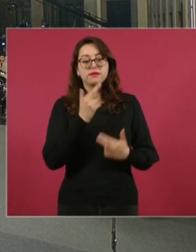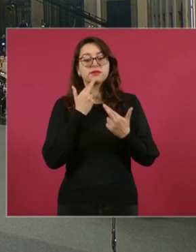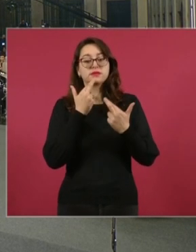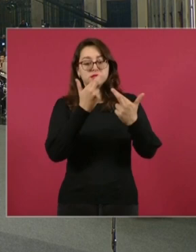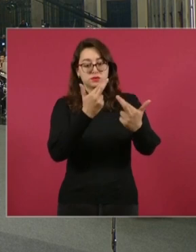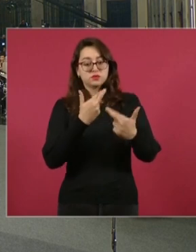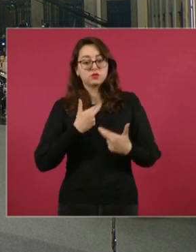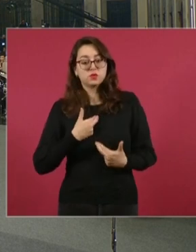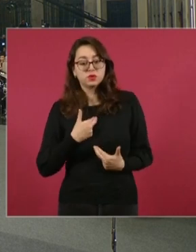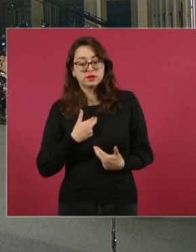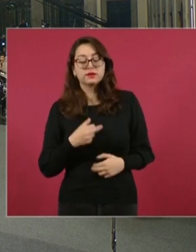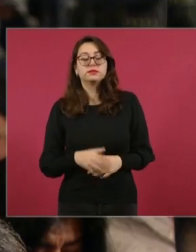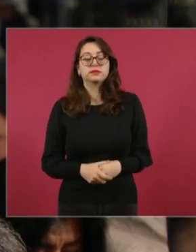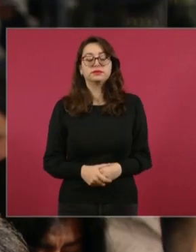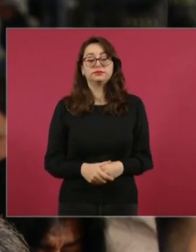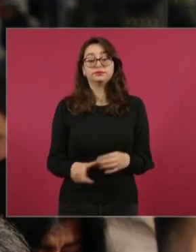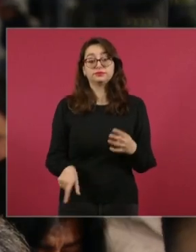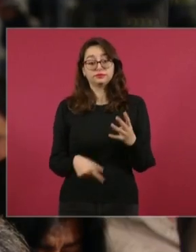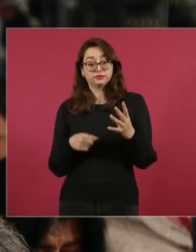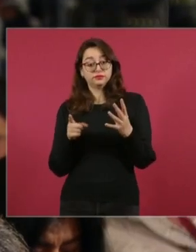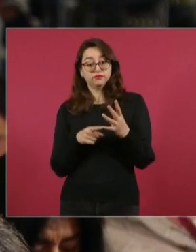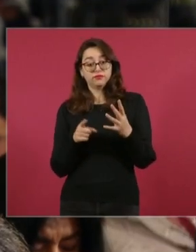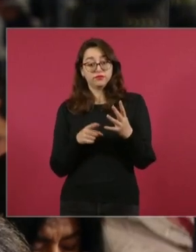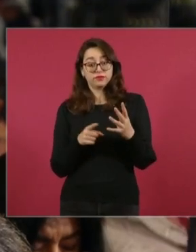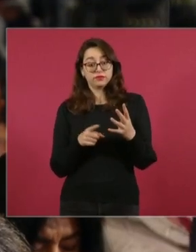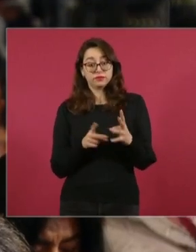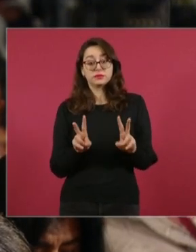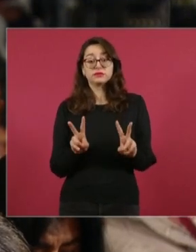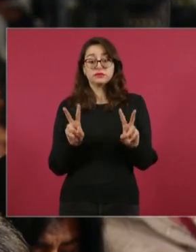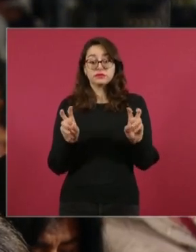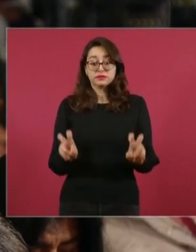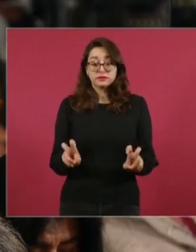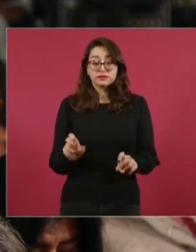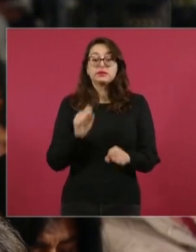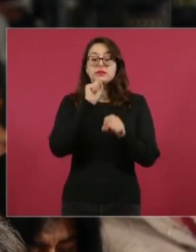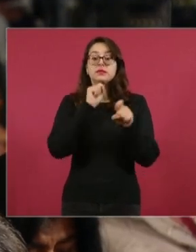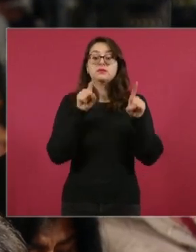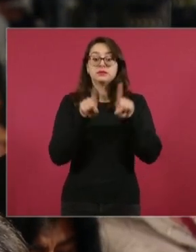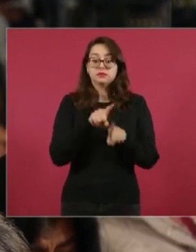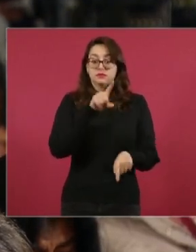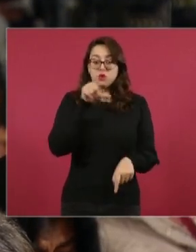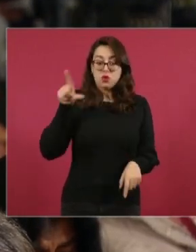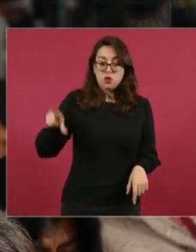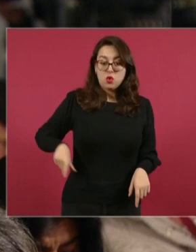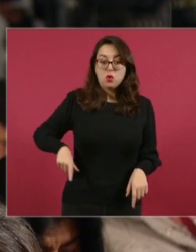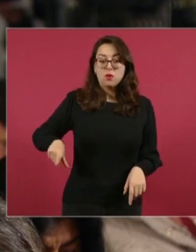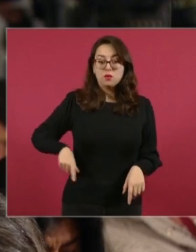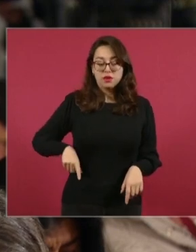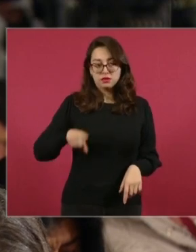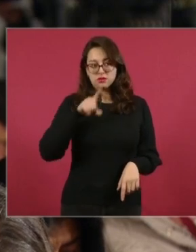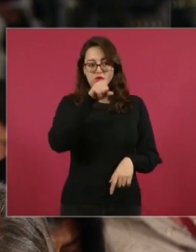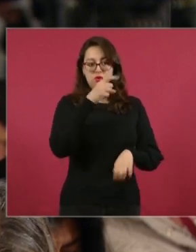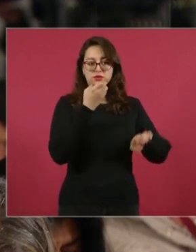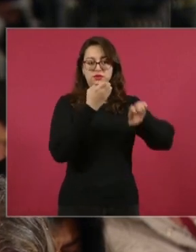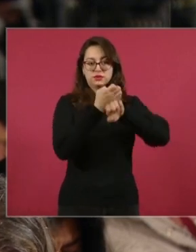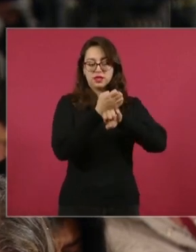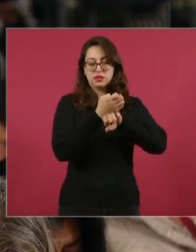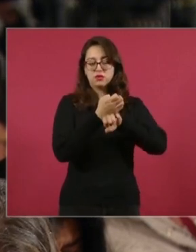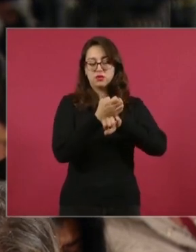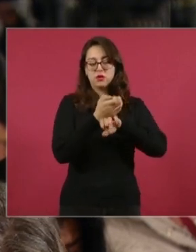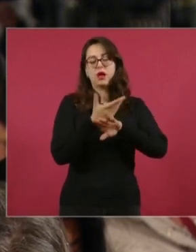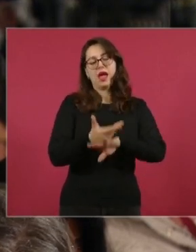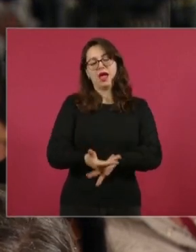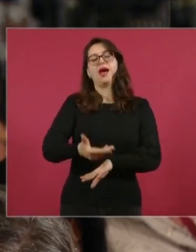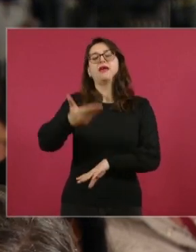Y lo de la caja de ahorro, que también es un tema que tiene que ver con el gobierno del estado en anteriores administraciones, le suspendieron